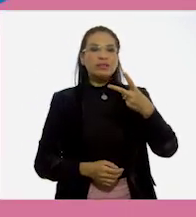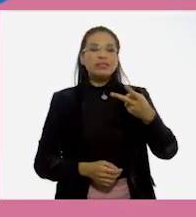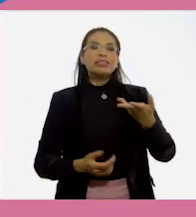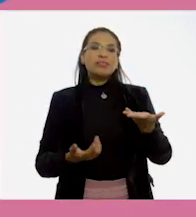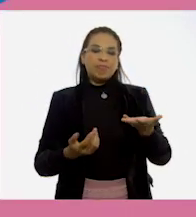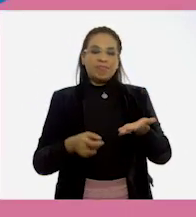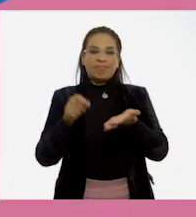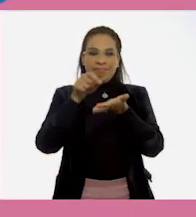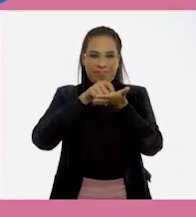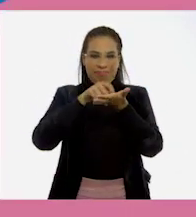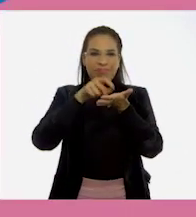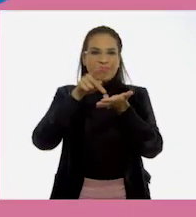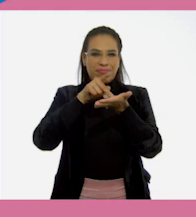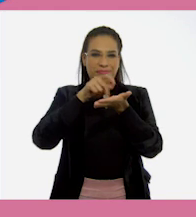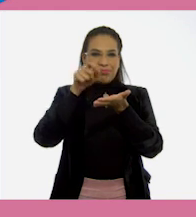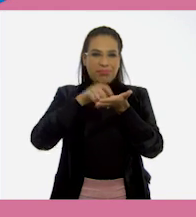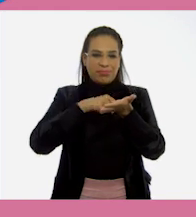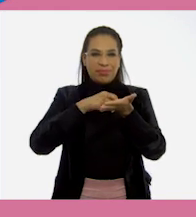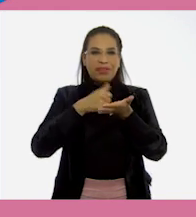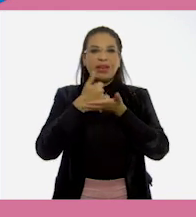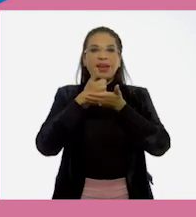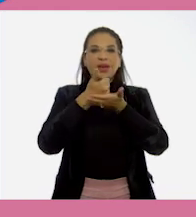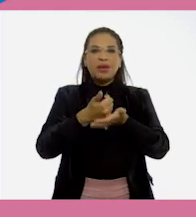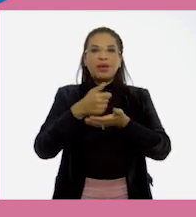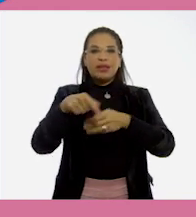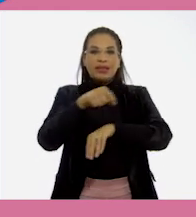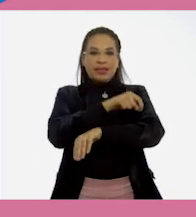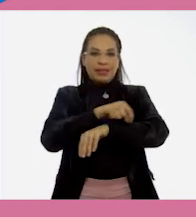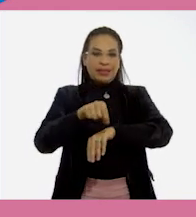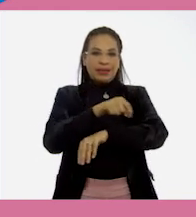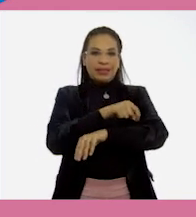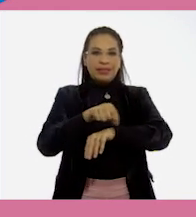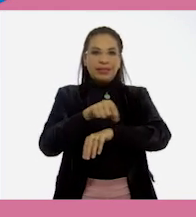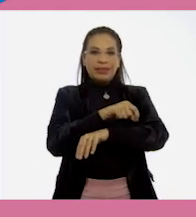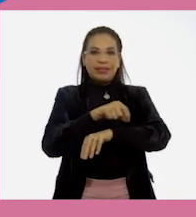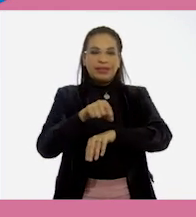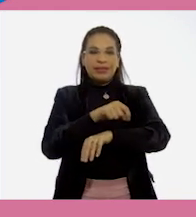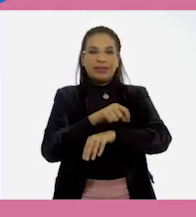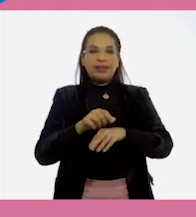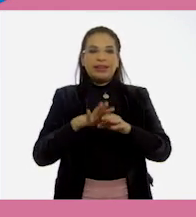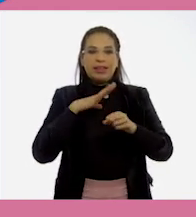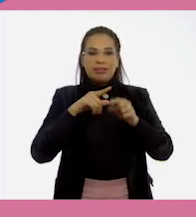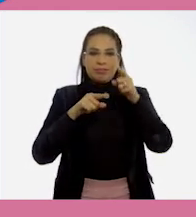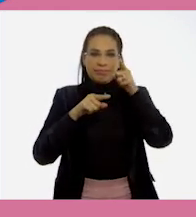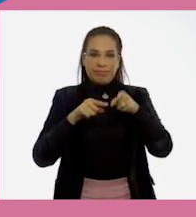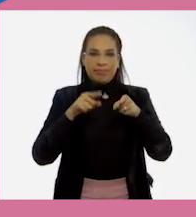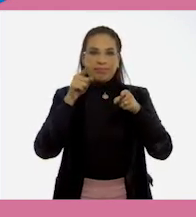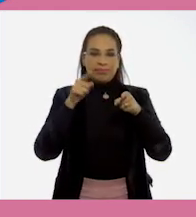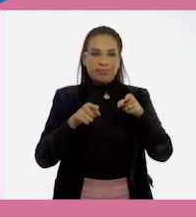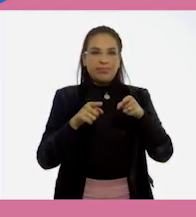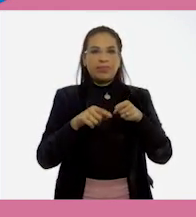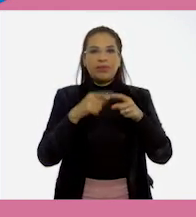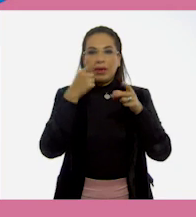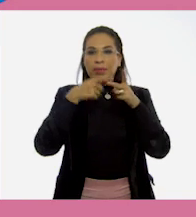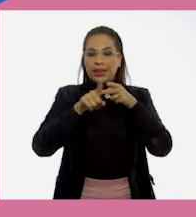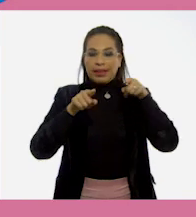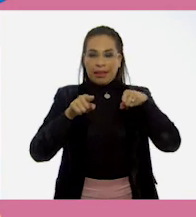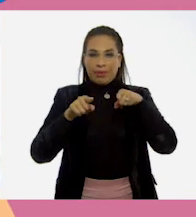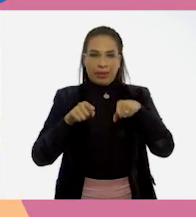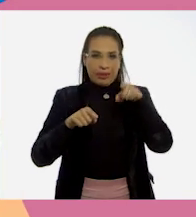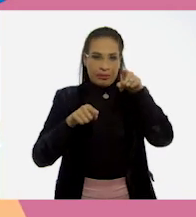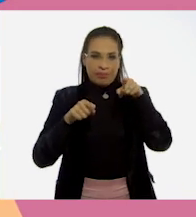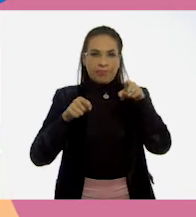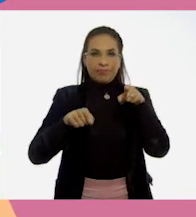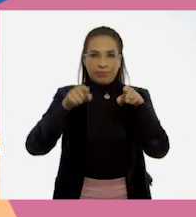Marca con el plumón o la pluma y con ayuda de la regla, 10 centímetros de largo, partiendo de abajo hacia